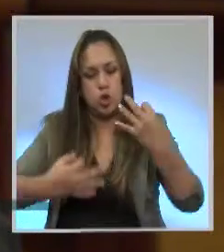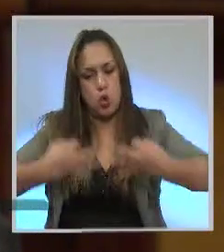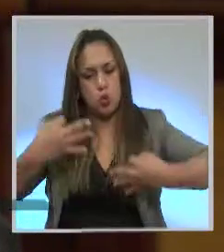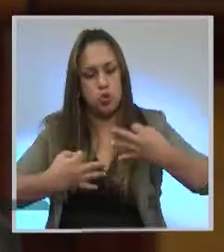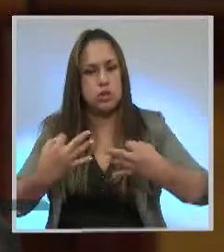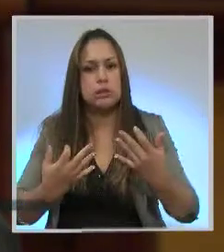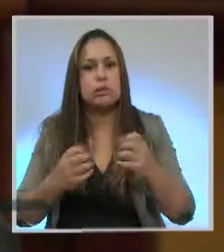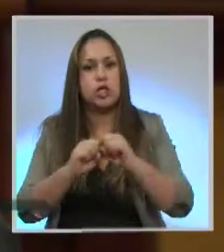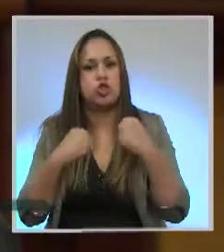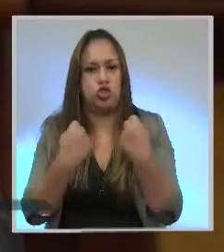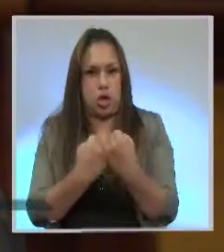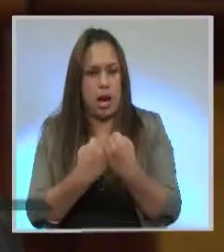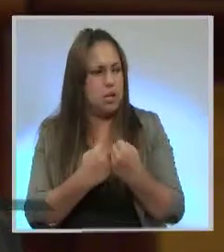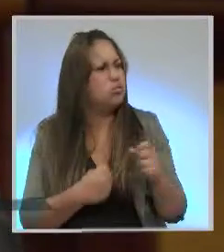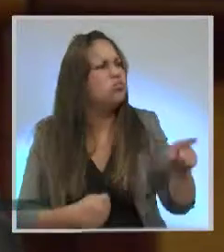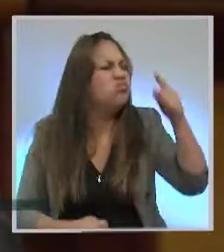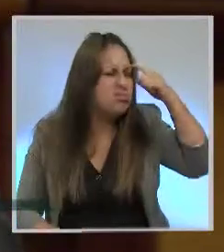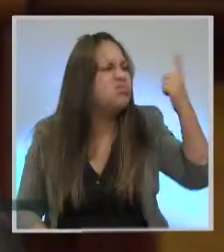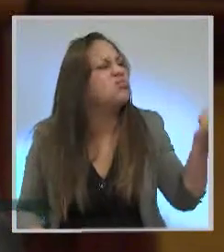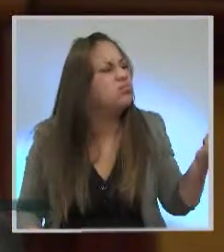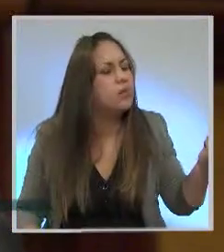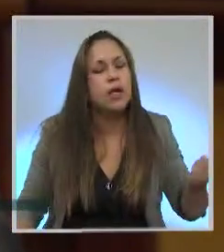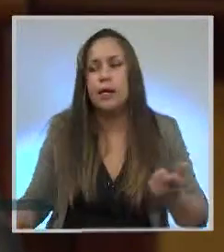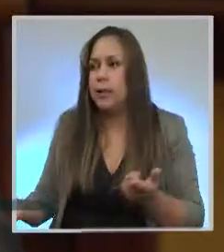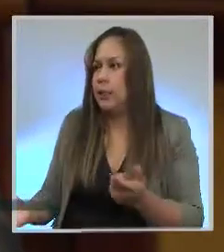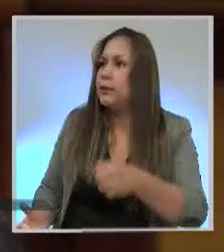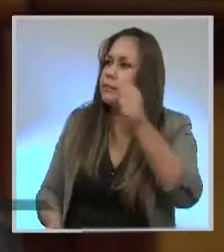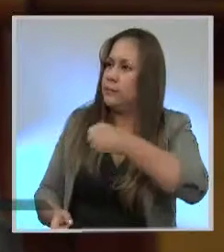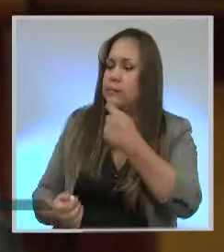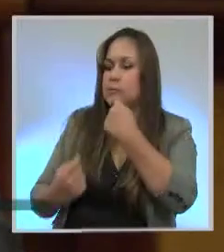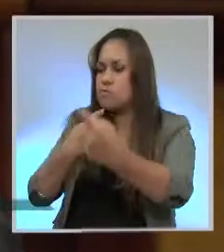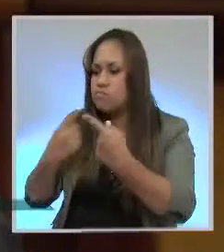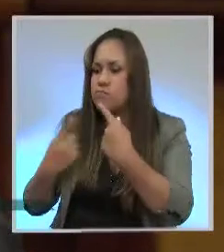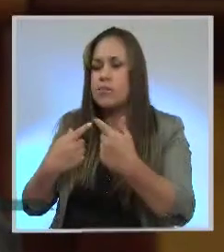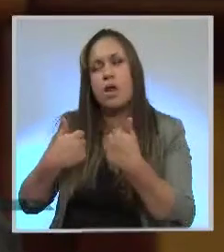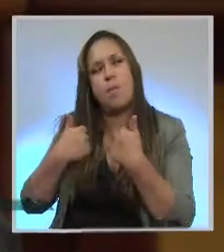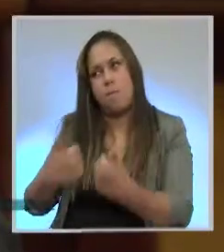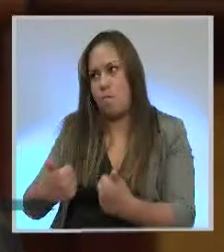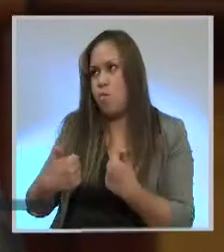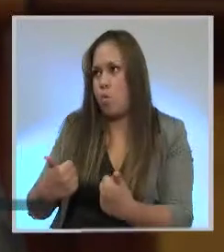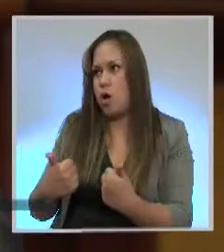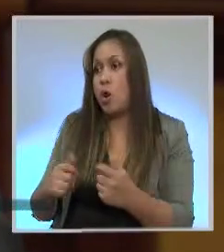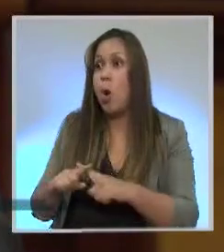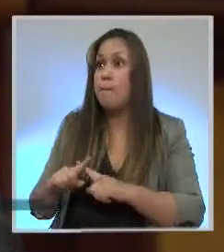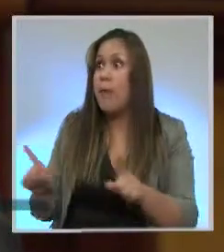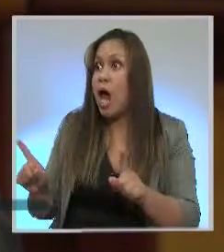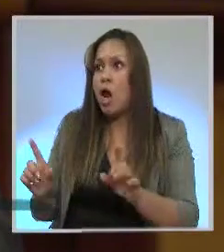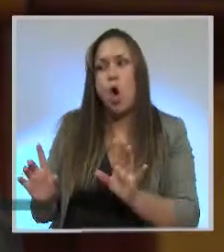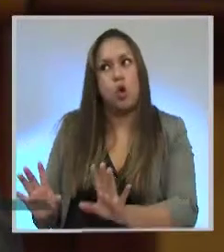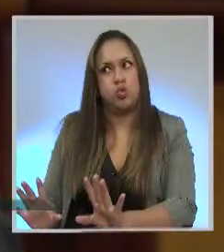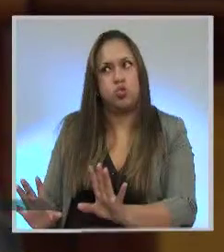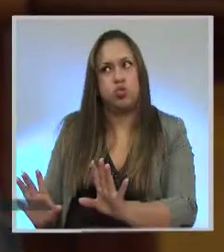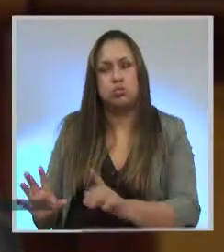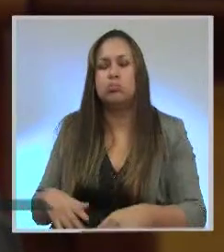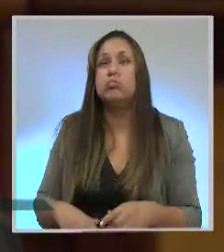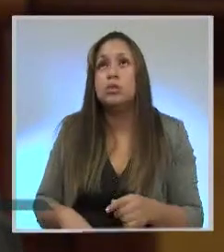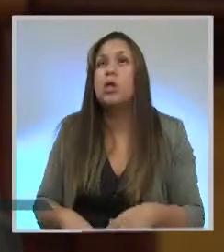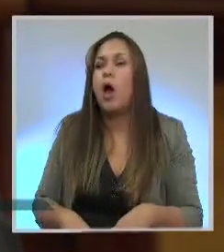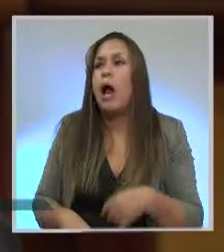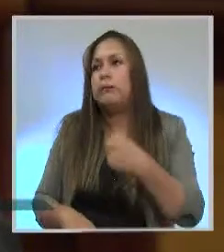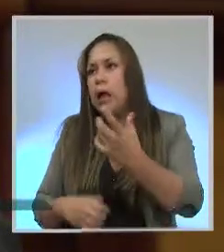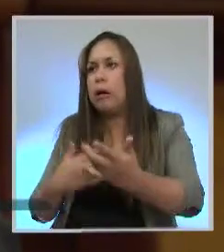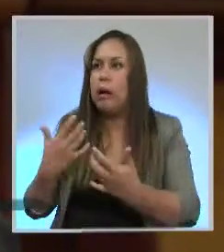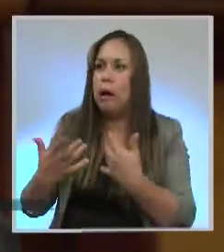Dialogar siempre es bueno, pero cuando el diálogo, digamos, no va a ser un diálogo de sordos, sino un diálogo en el que se